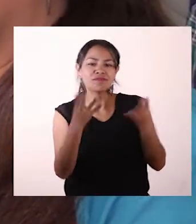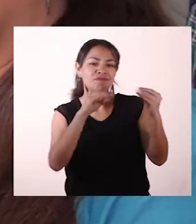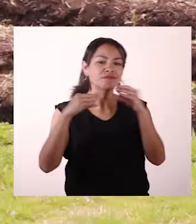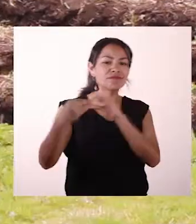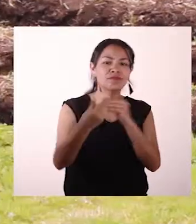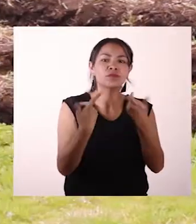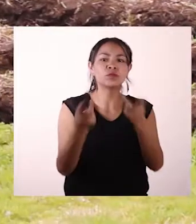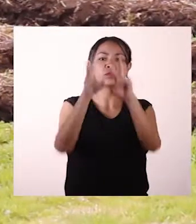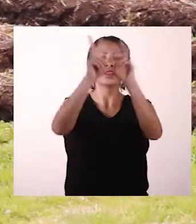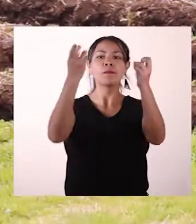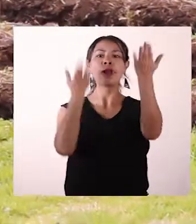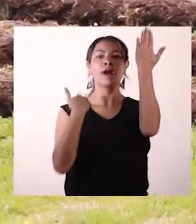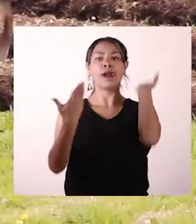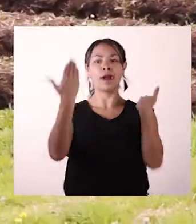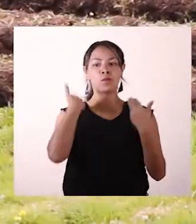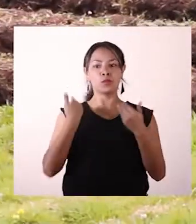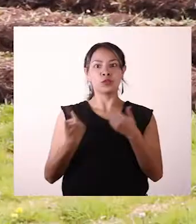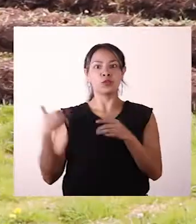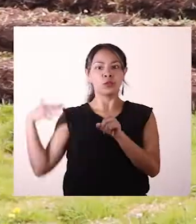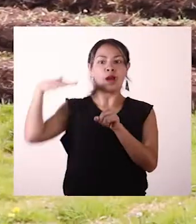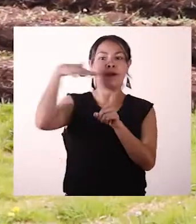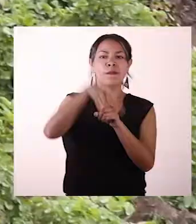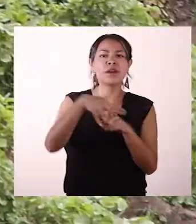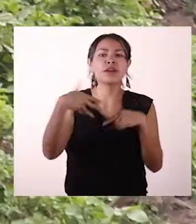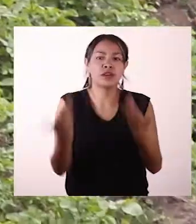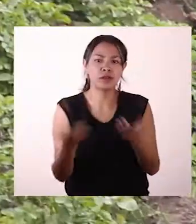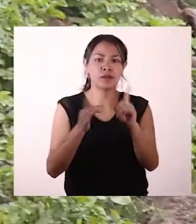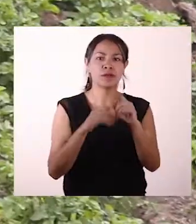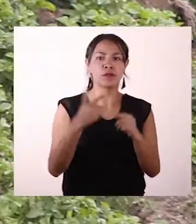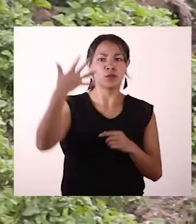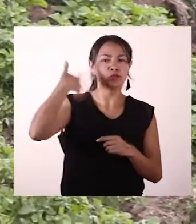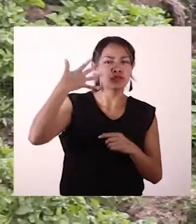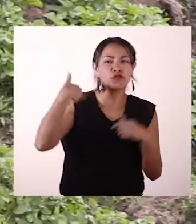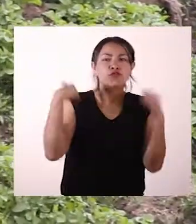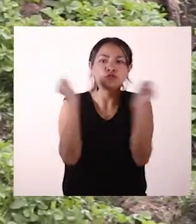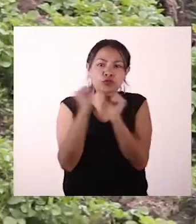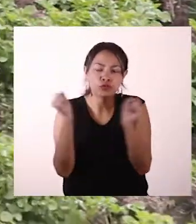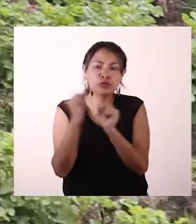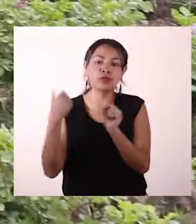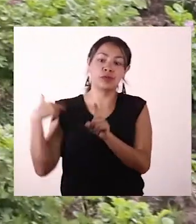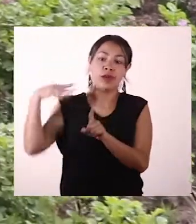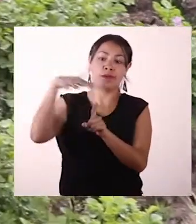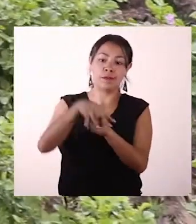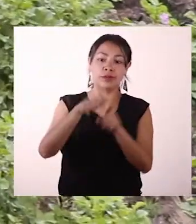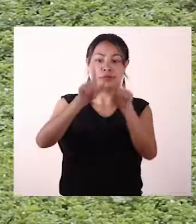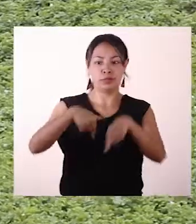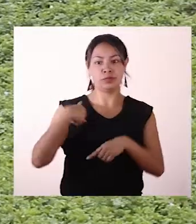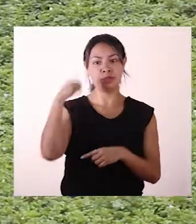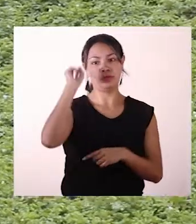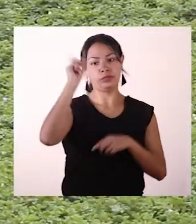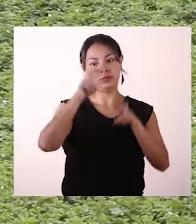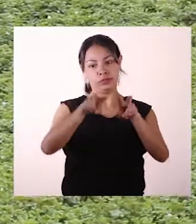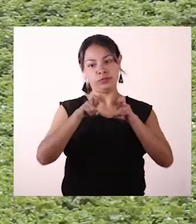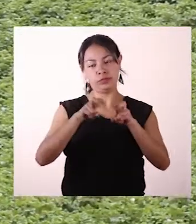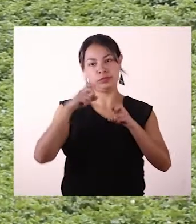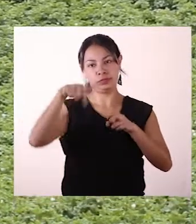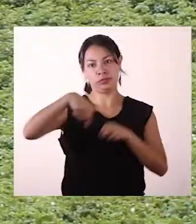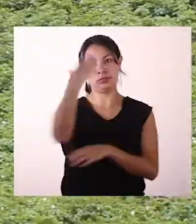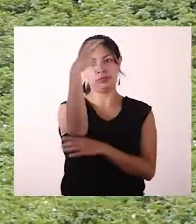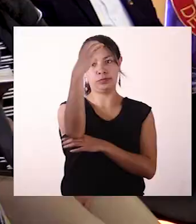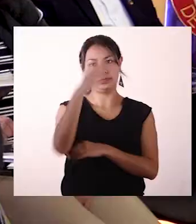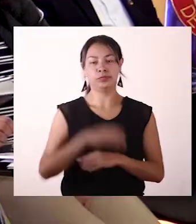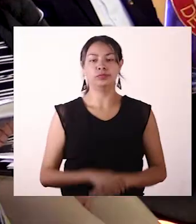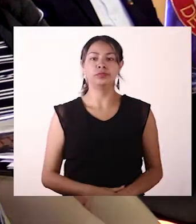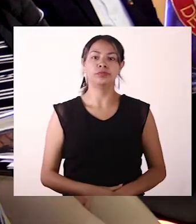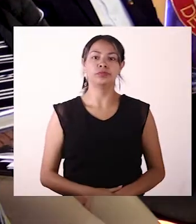los requerimientos del sector campesino que ha sido afectado por los impactos del cambio climático y las políticas agrarias y económicas del país.